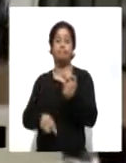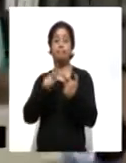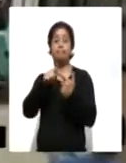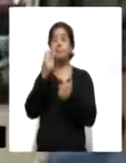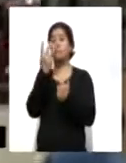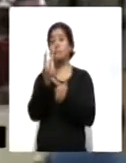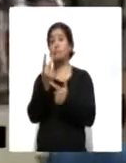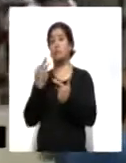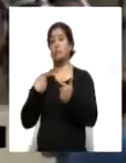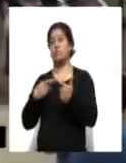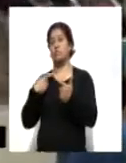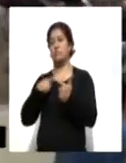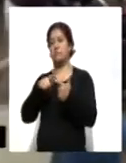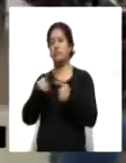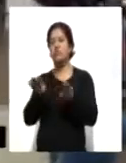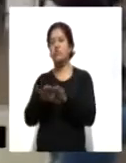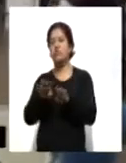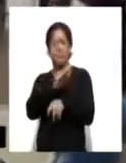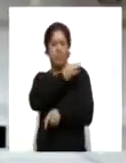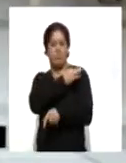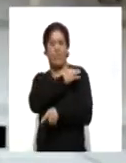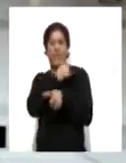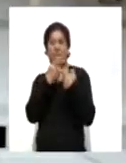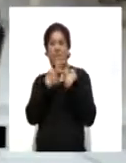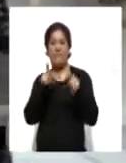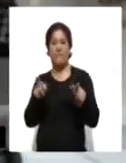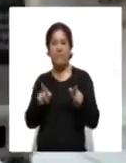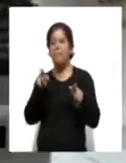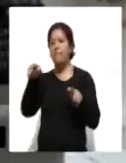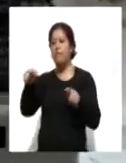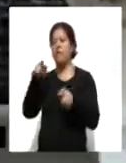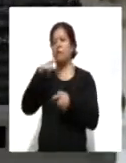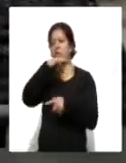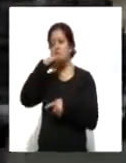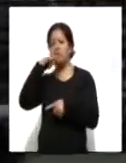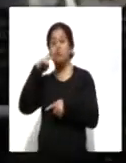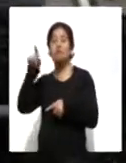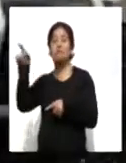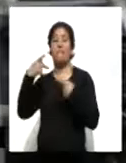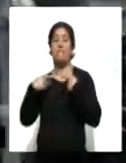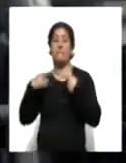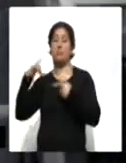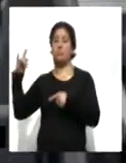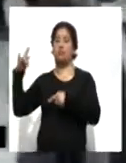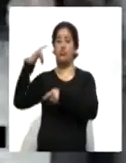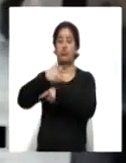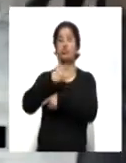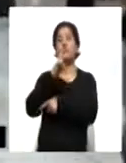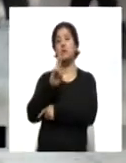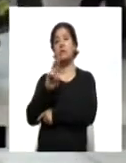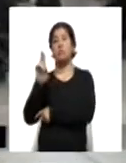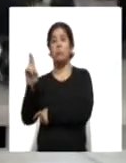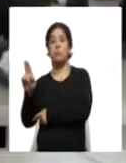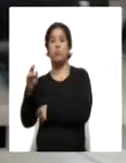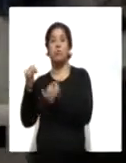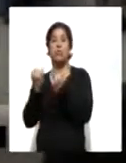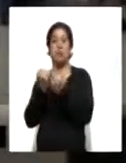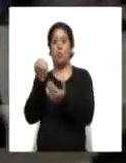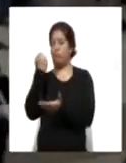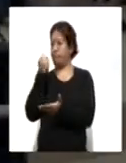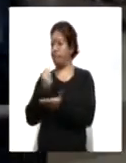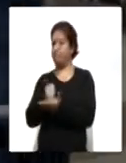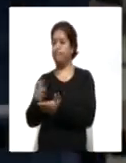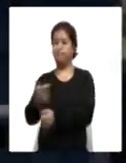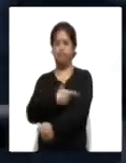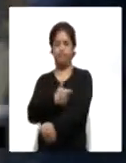autoridades a modificar el protocolo de entrada a Chile, con la prohibición de vuelos provenientes del Reino Unido, así como la exigencia de un